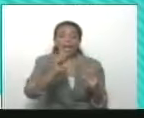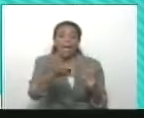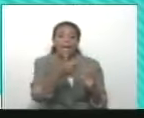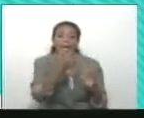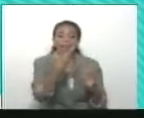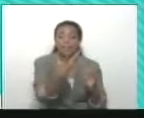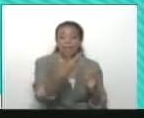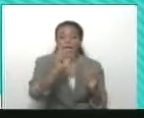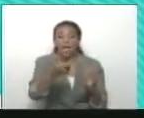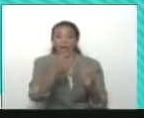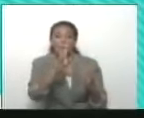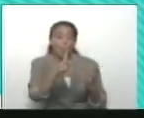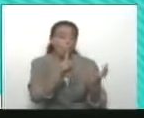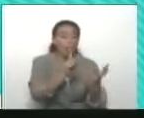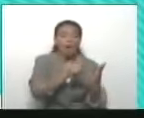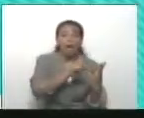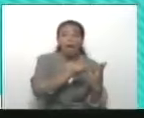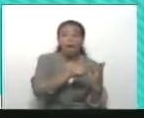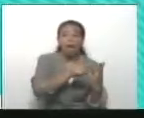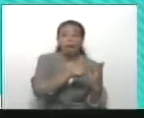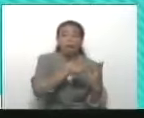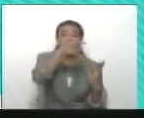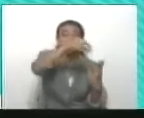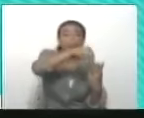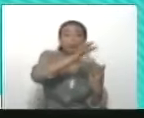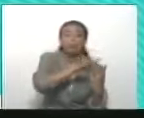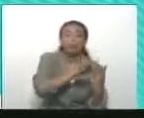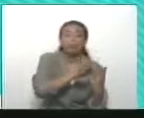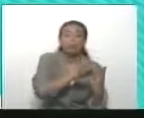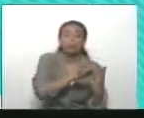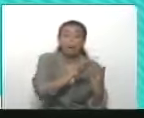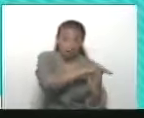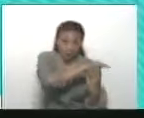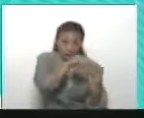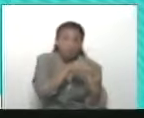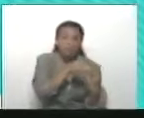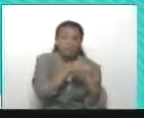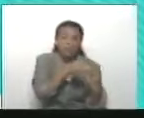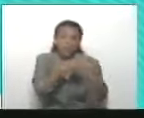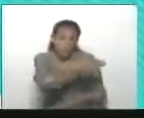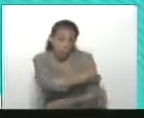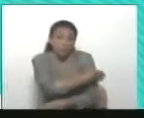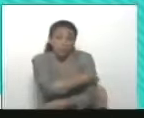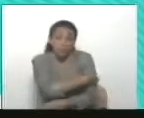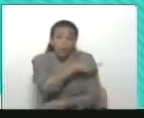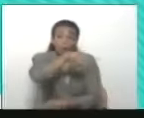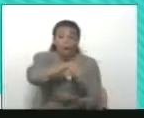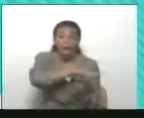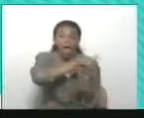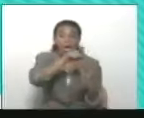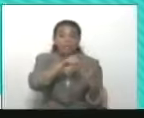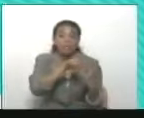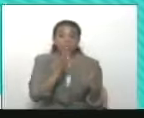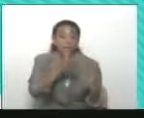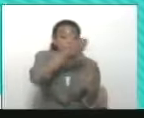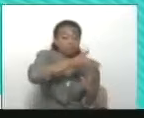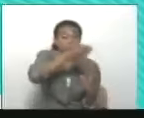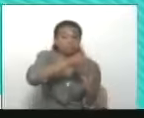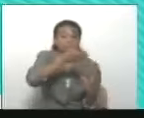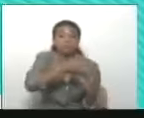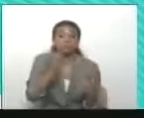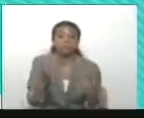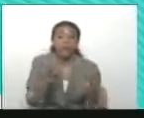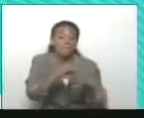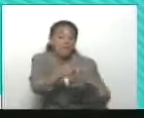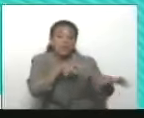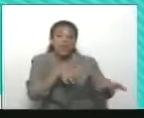G4. Y un tercer bloque que tuvo también una votación. Quiere decir que las oposiciones se dividieron en tres bloques. Y